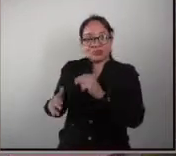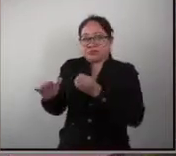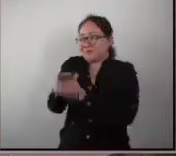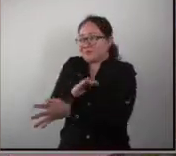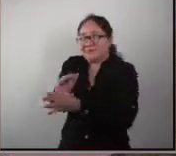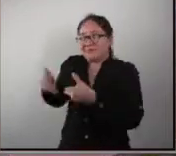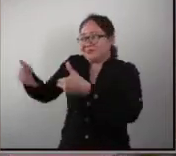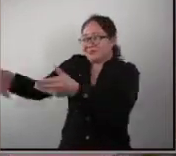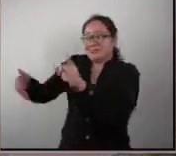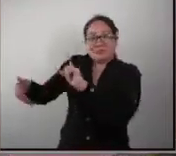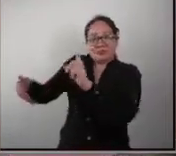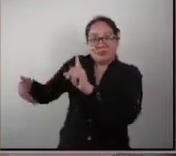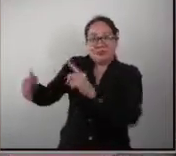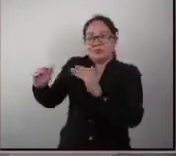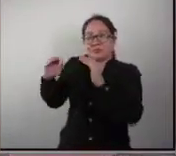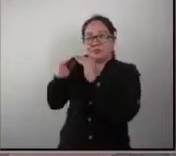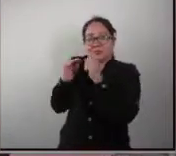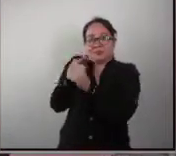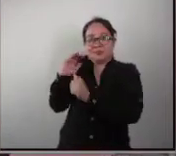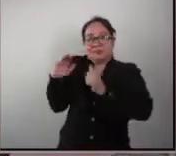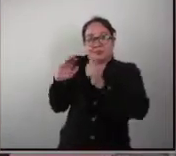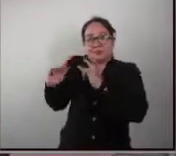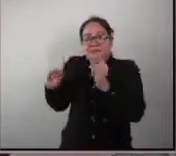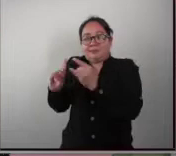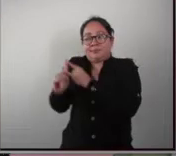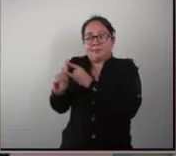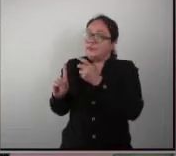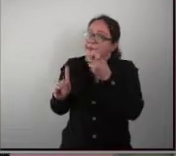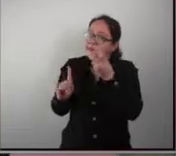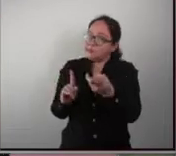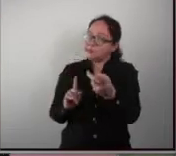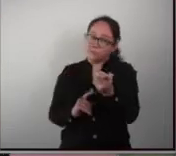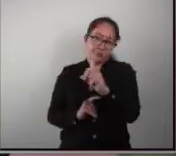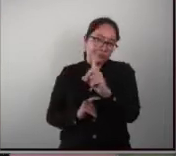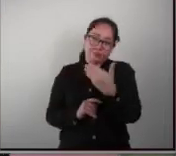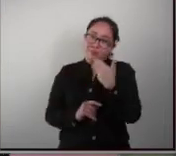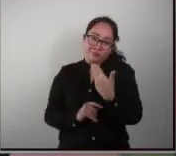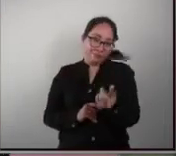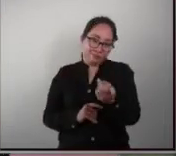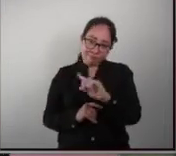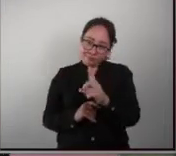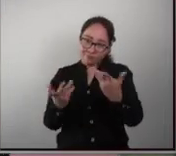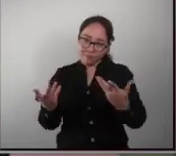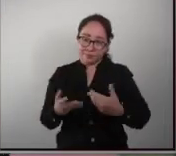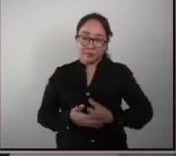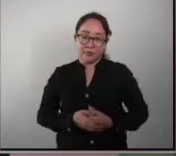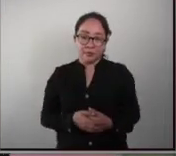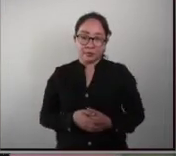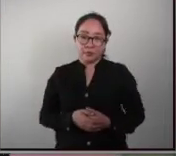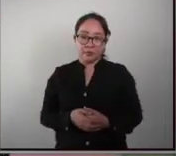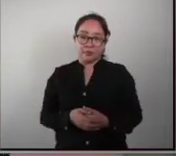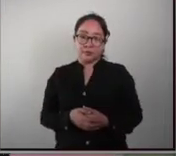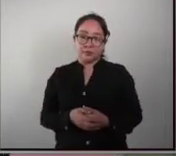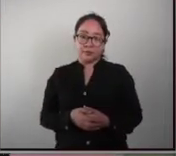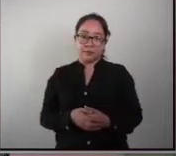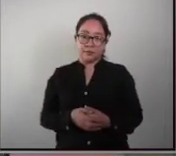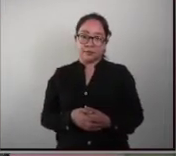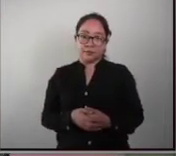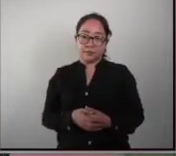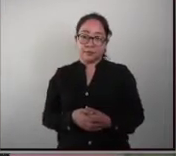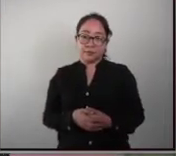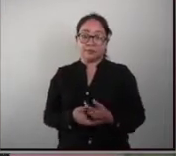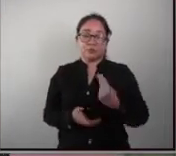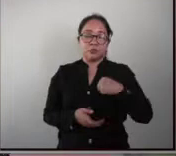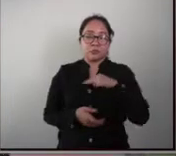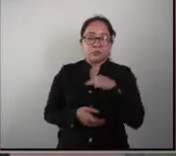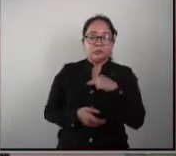a la calle los dejan encerrados en casa lo cual también no no es apropiado y lo que queremos